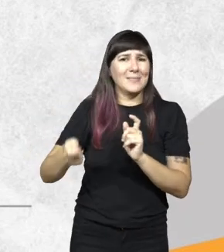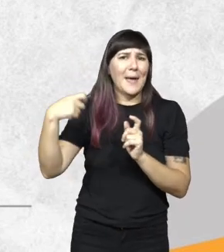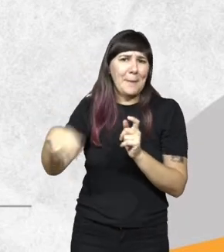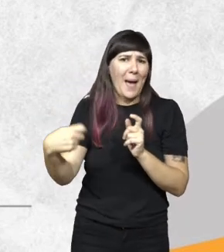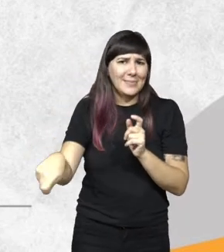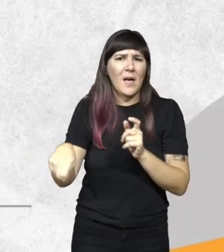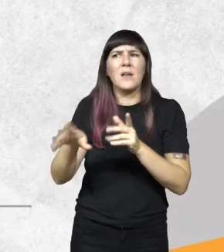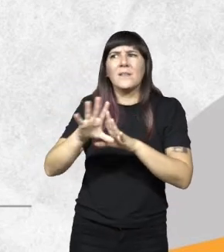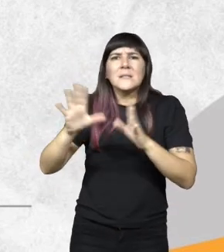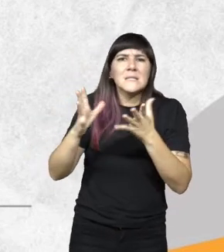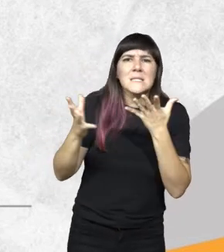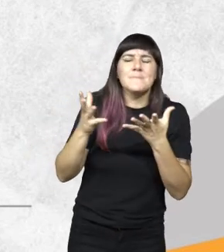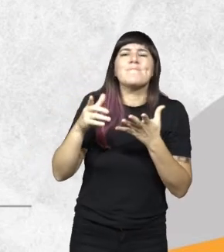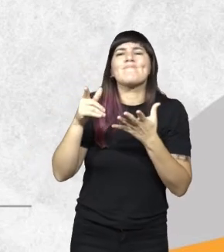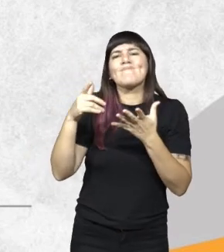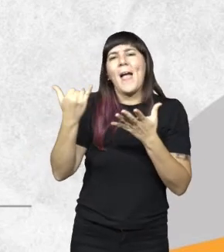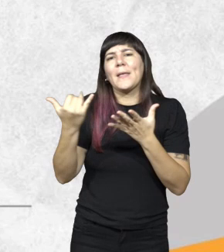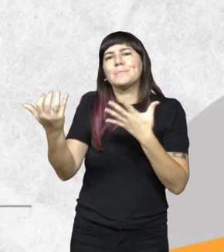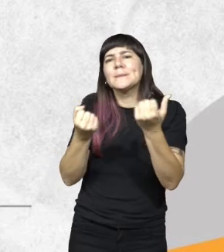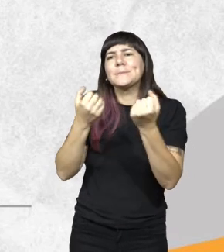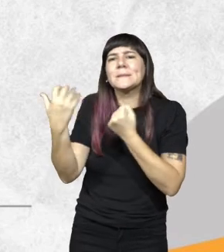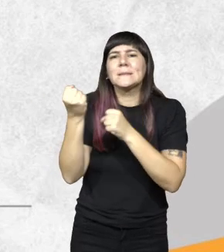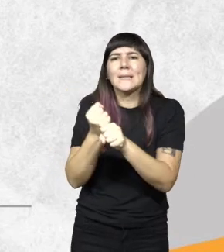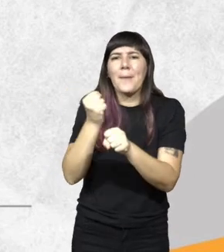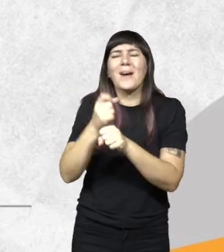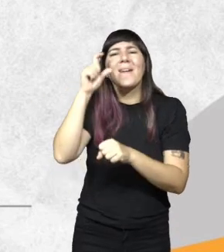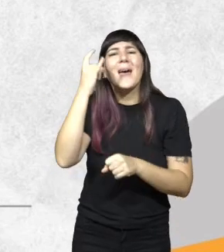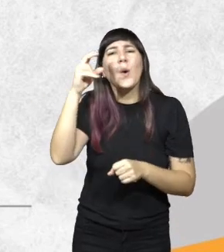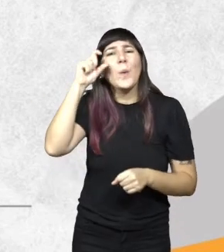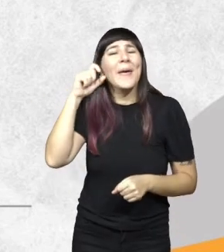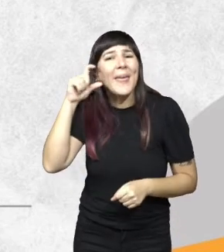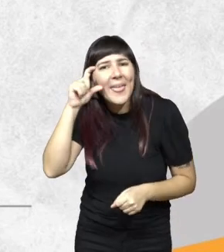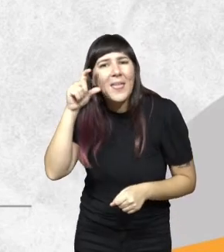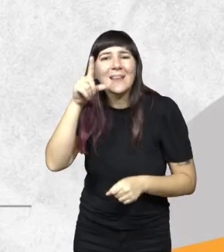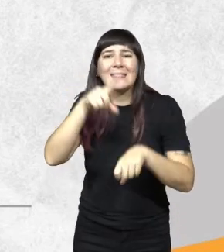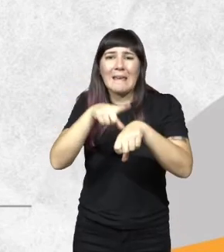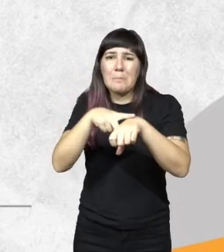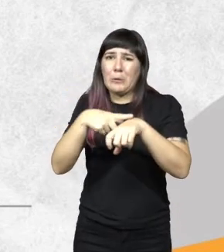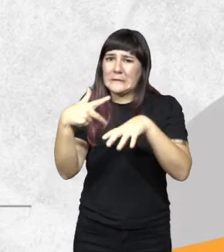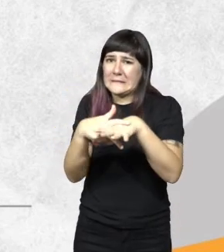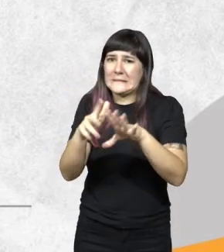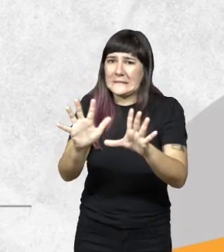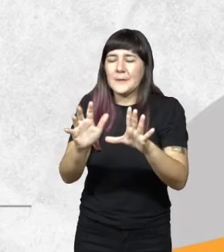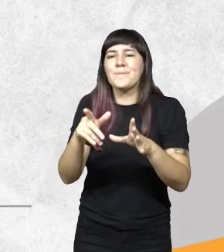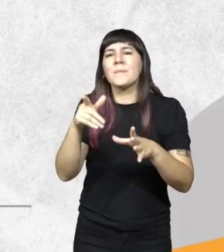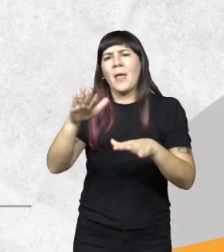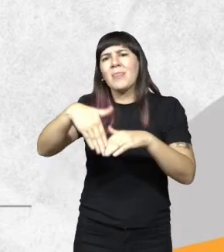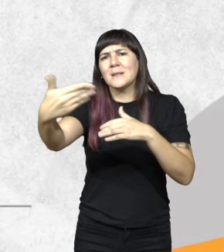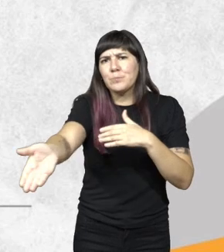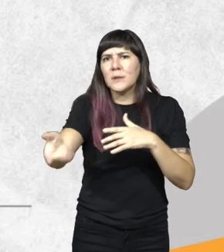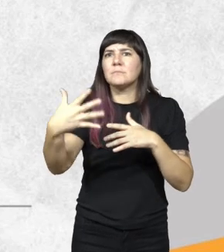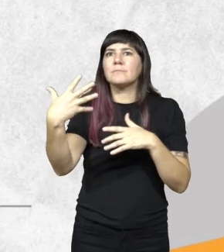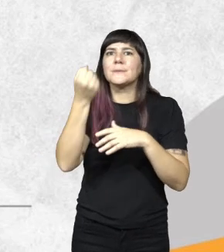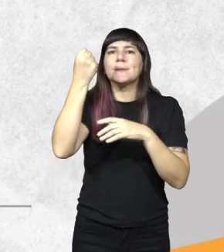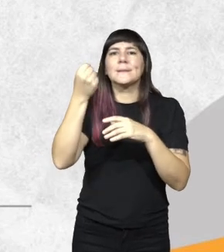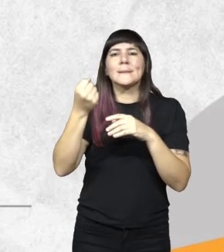Posteriormente, bueno, empezaron a tomar algunos pequeños trabajos con empresas con Sancho y VGH. Después de eso, se pudieron obtener